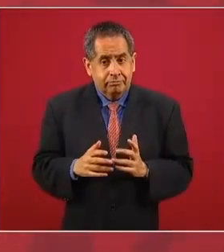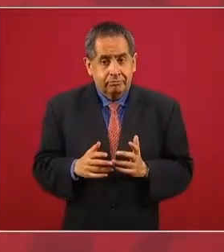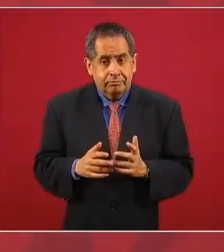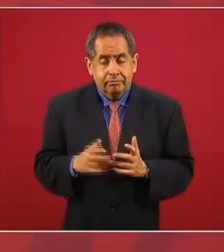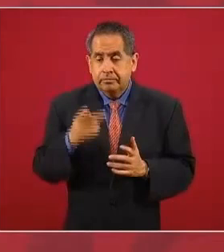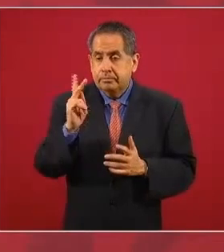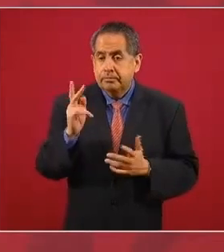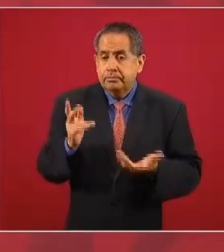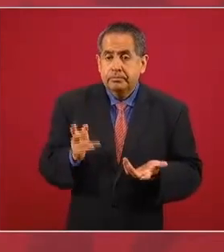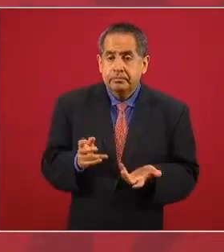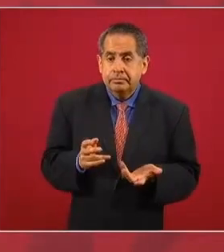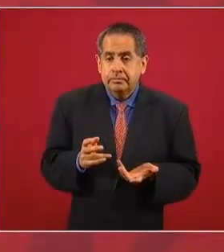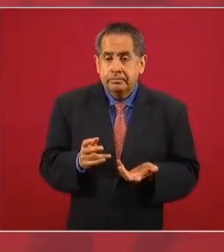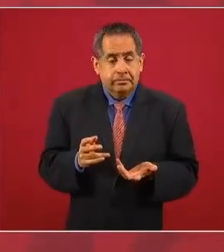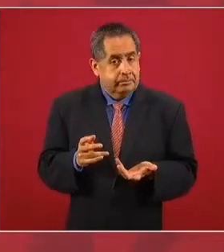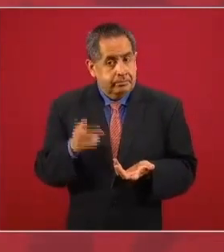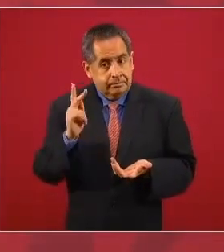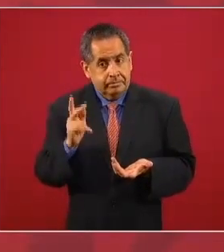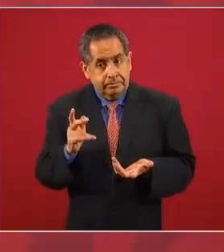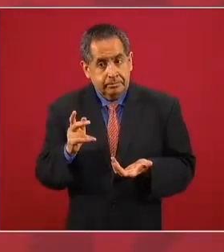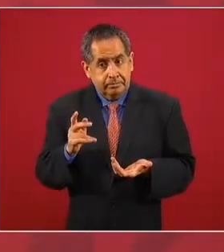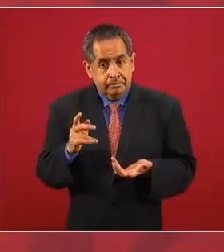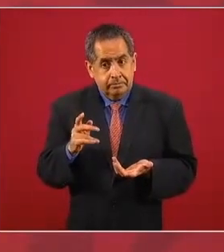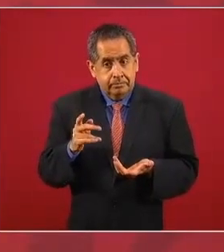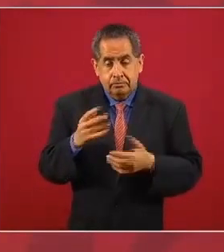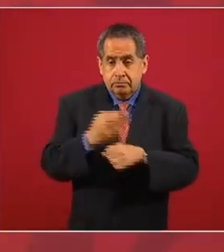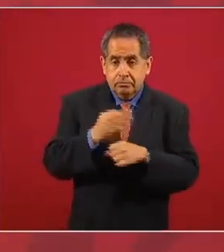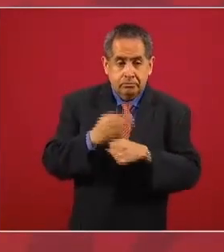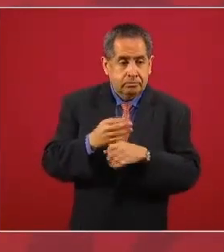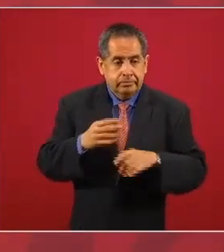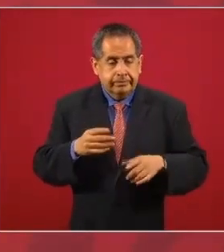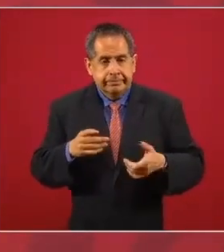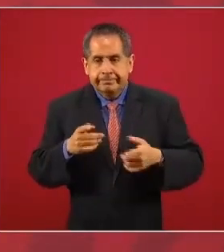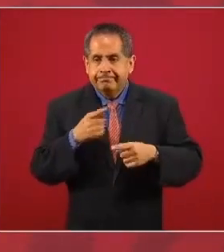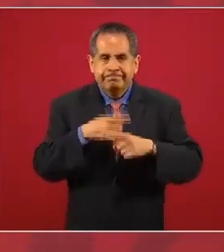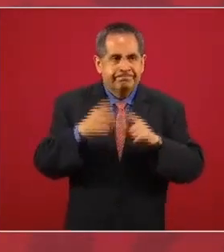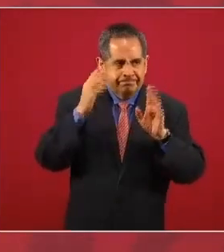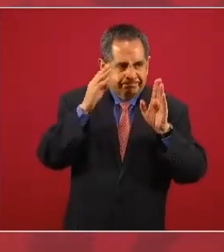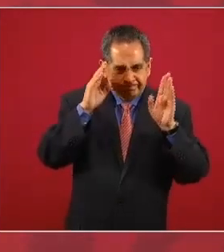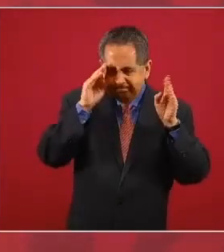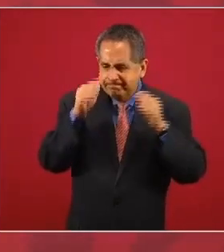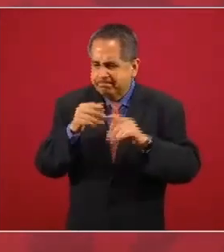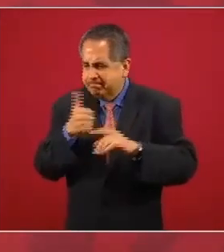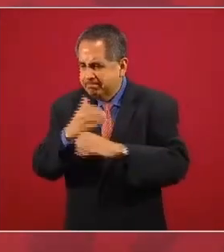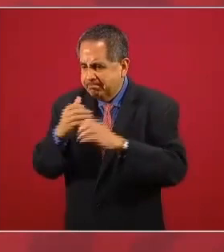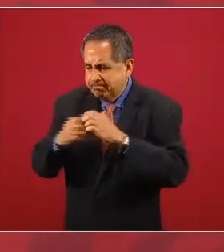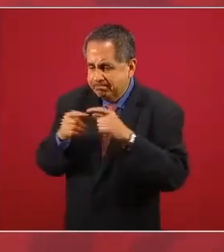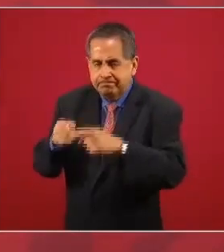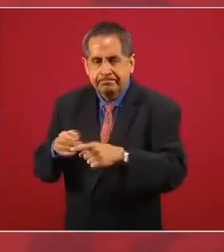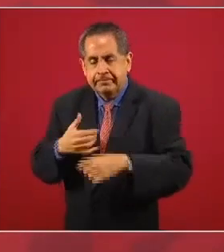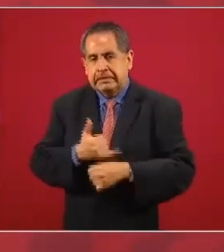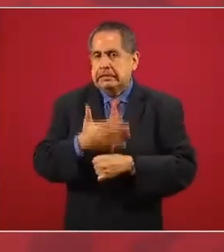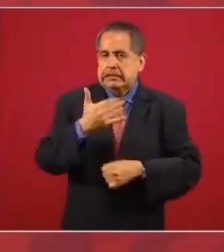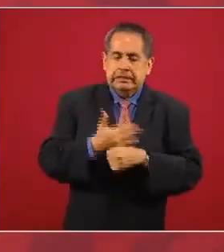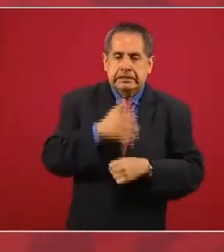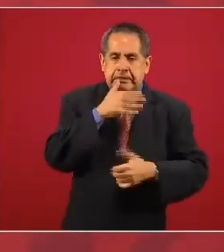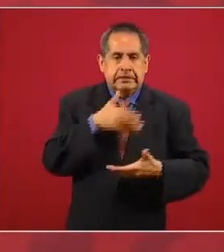Pero los intereses creados impidieron